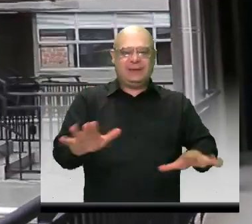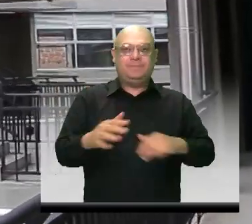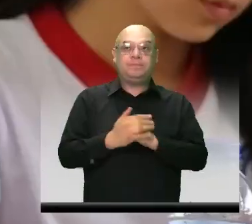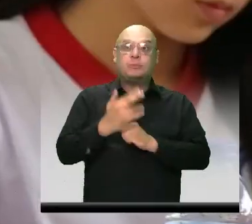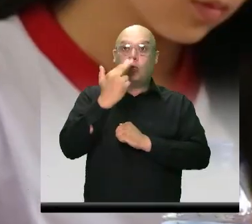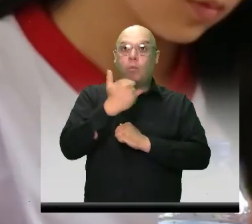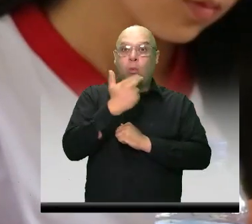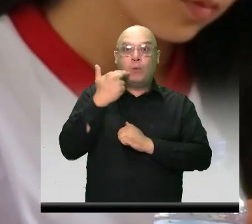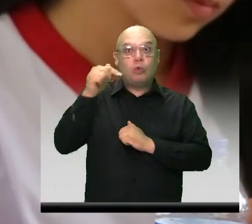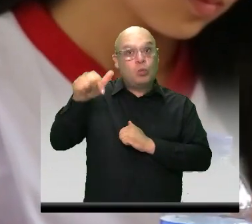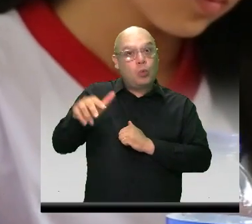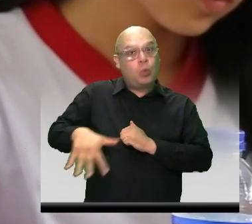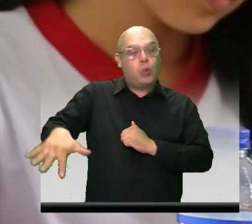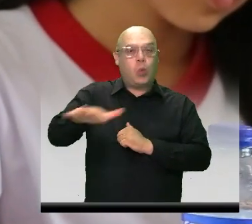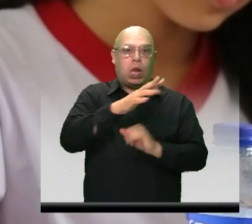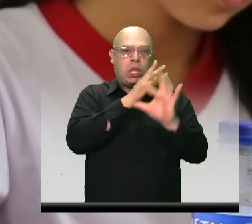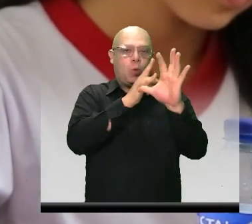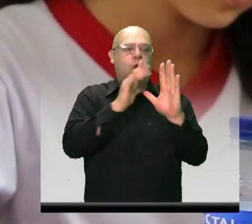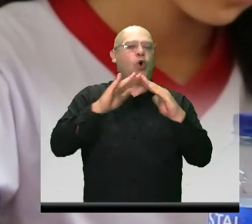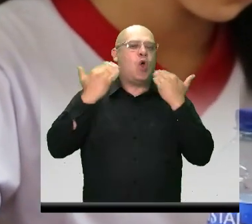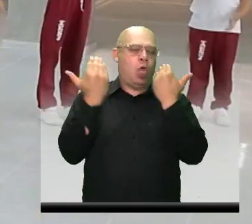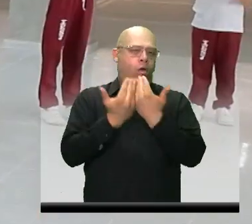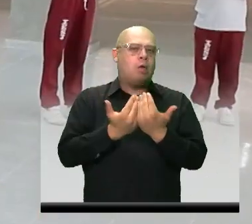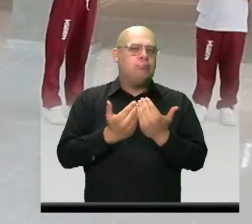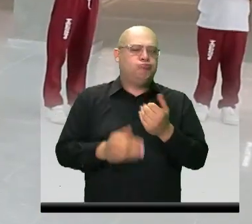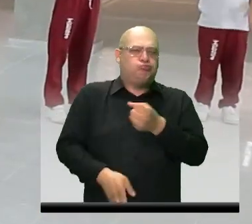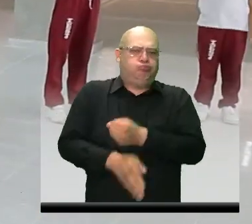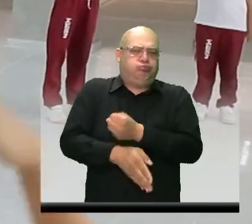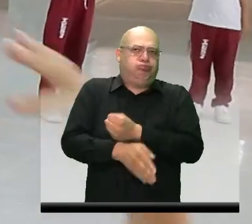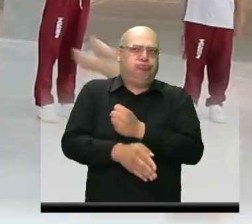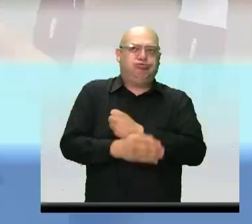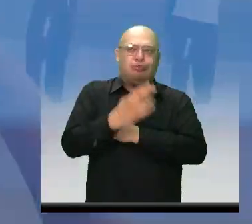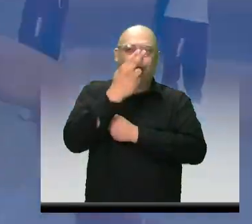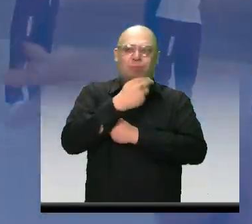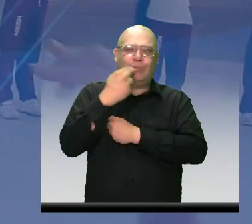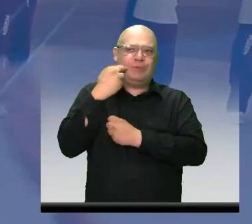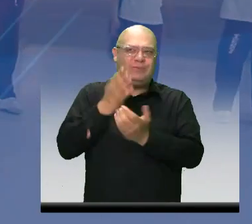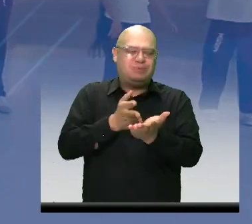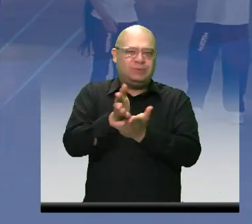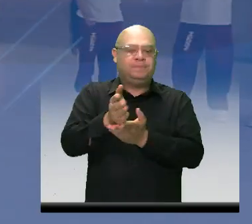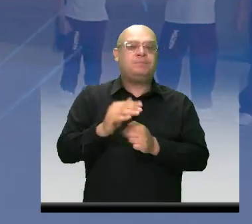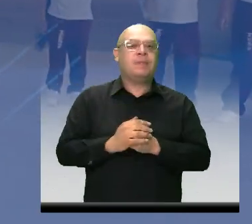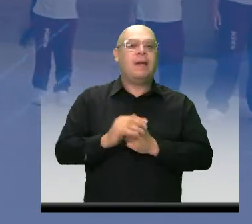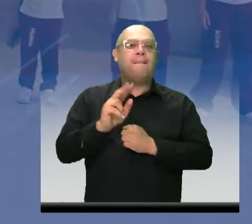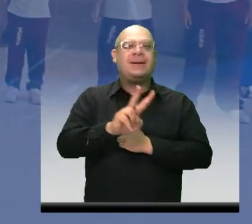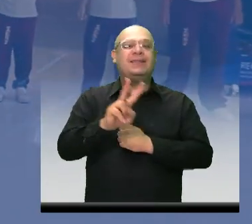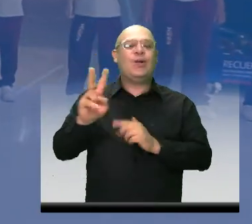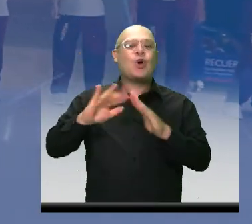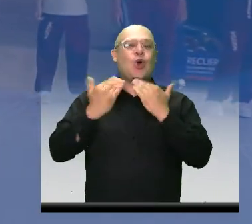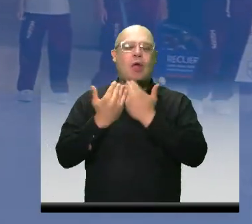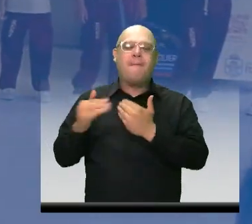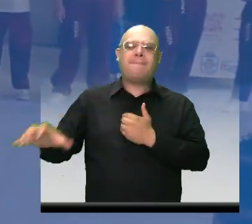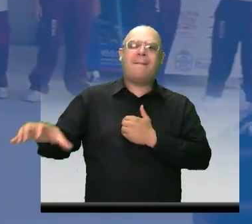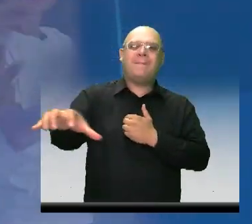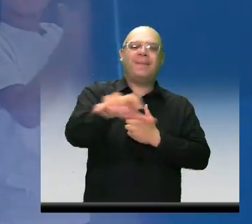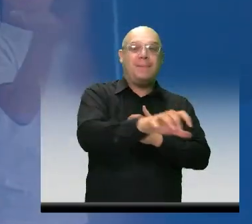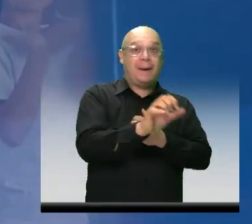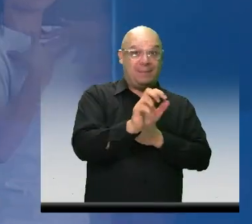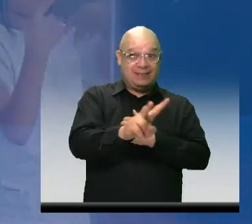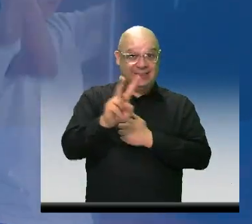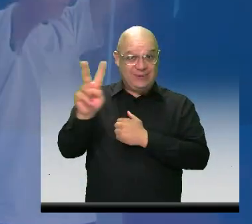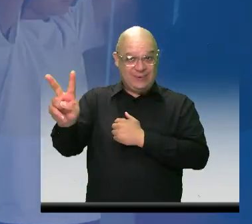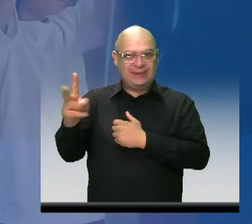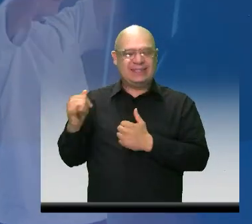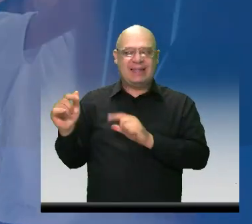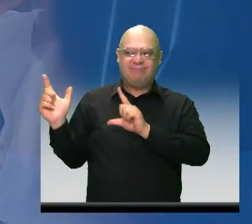con la excelencia educativa es continuo. Por esto, 22 de nuestras instituciones educativas oficiales han obtenido la